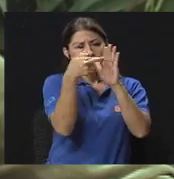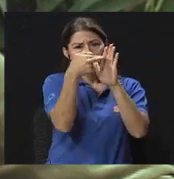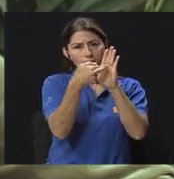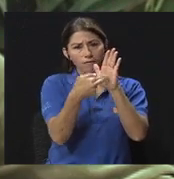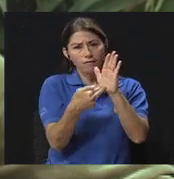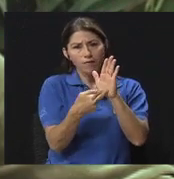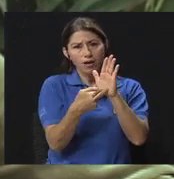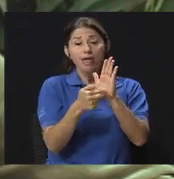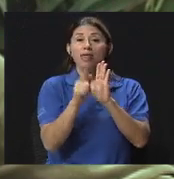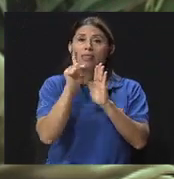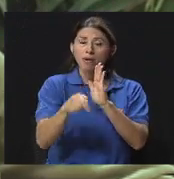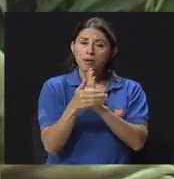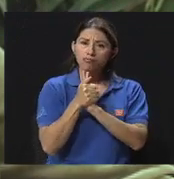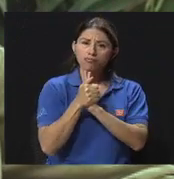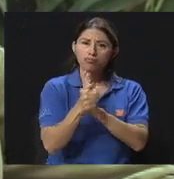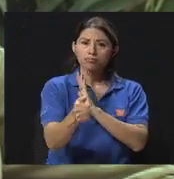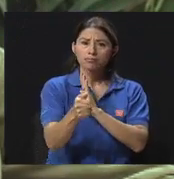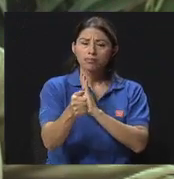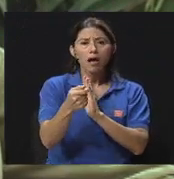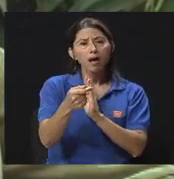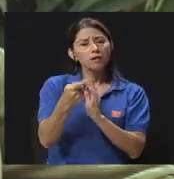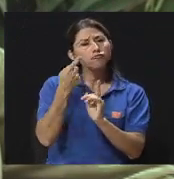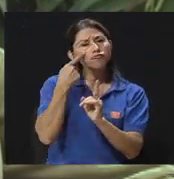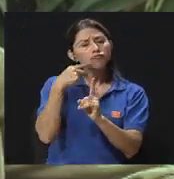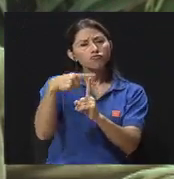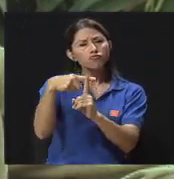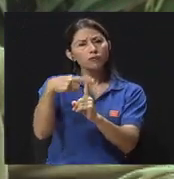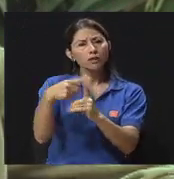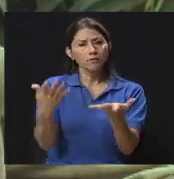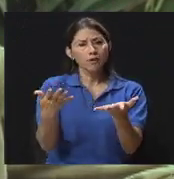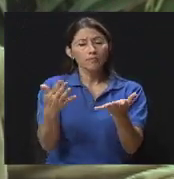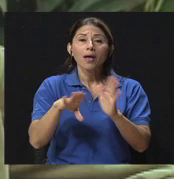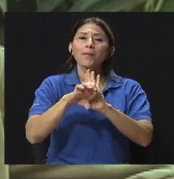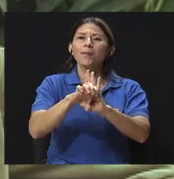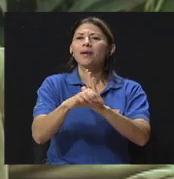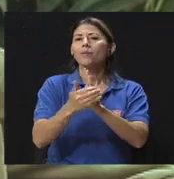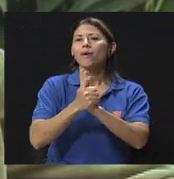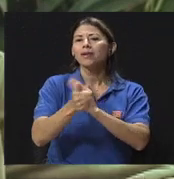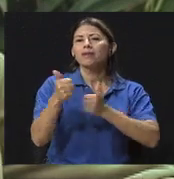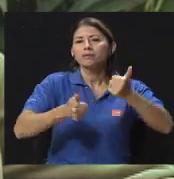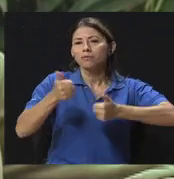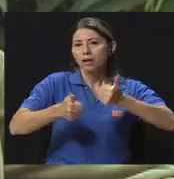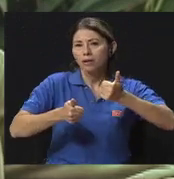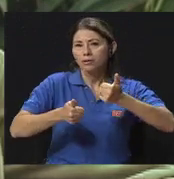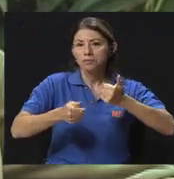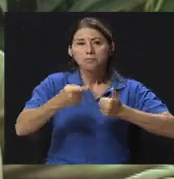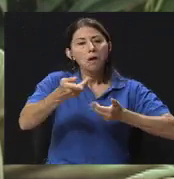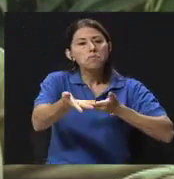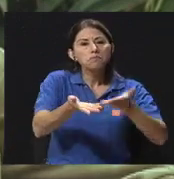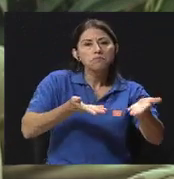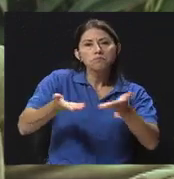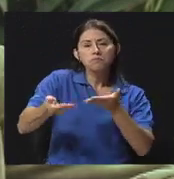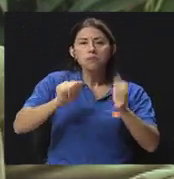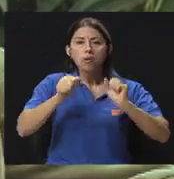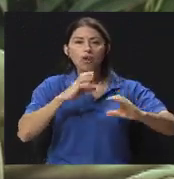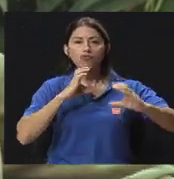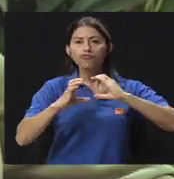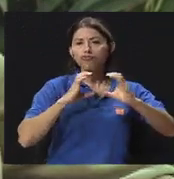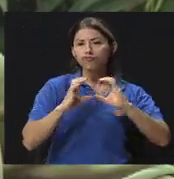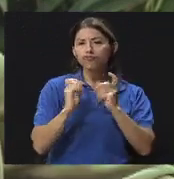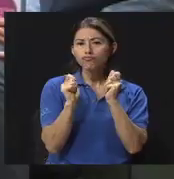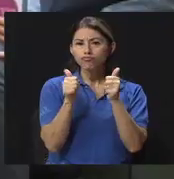manera positiva, ¿verdad? Habilidades como podernos comunicar asertivamente, ¿verdad? Como ser auténticos,